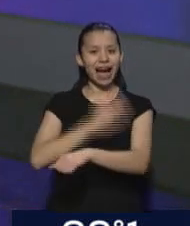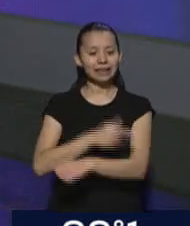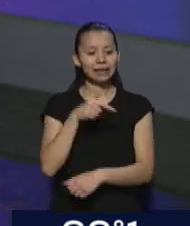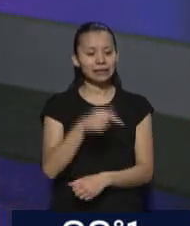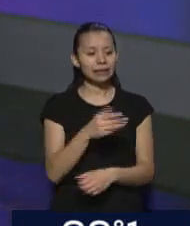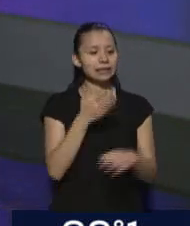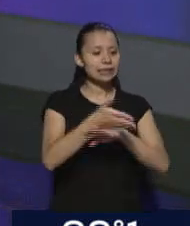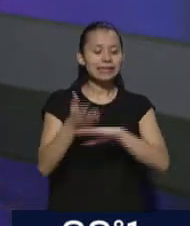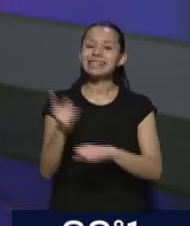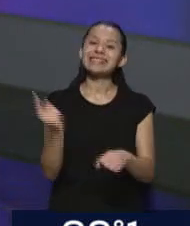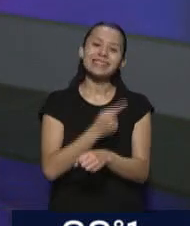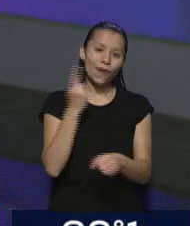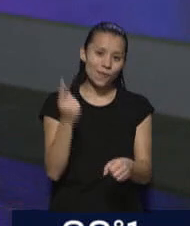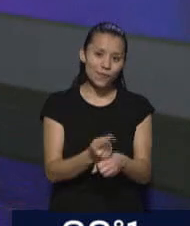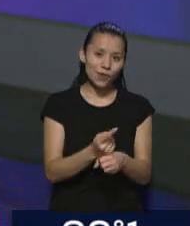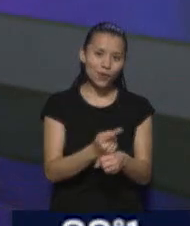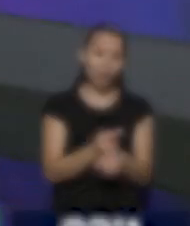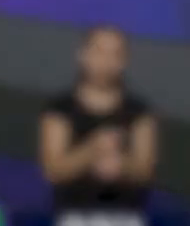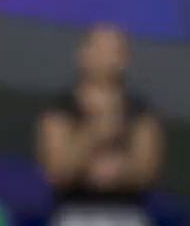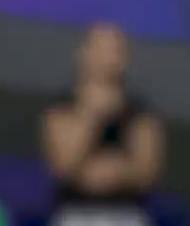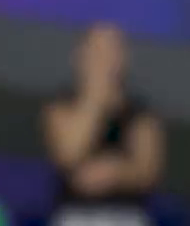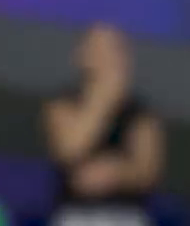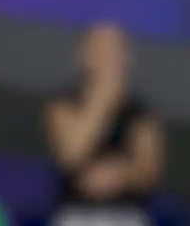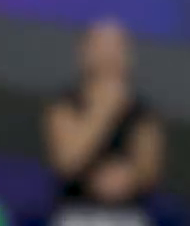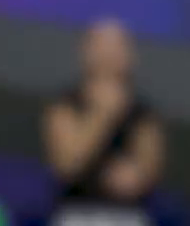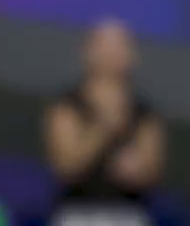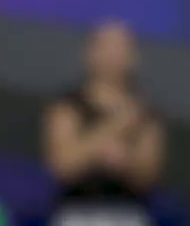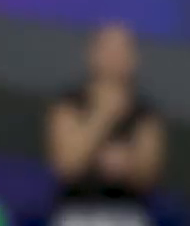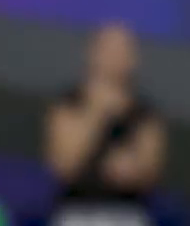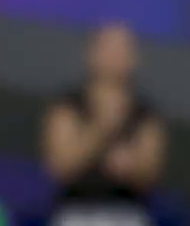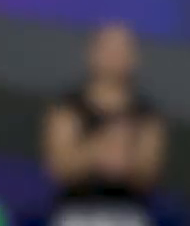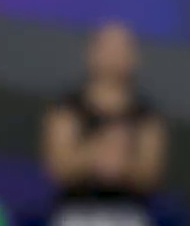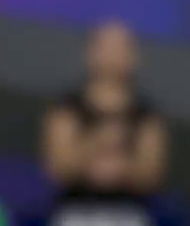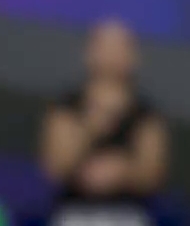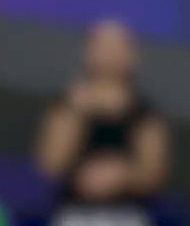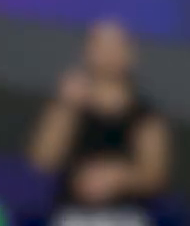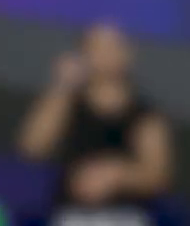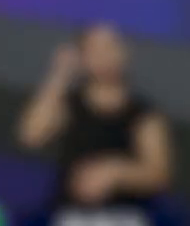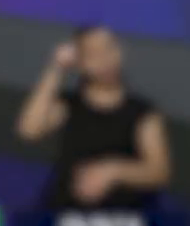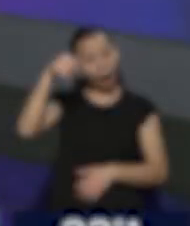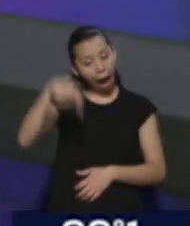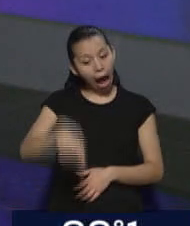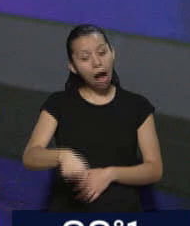razones Rodolfo Suárez. No es una transición igual que esta, pero es una transición al fin. Presentamos.